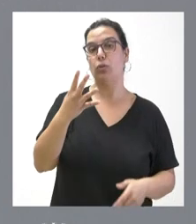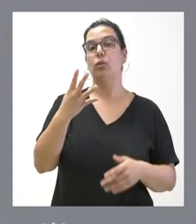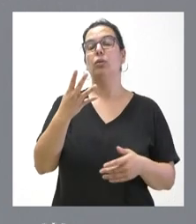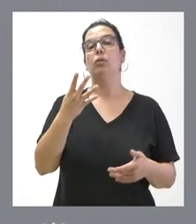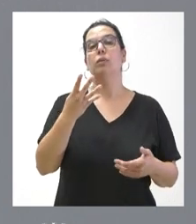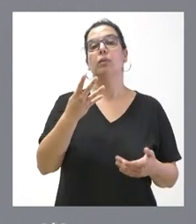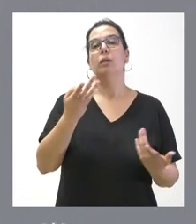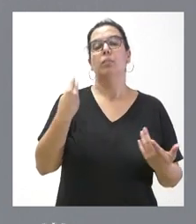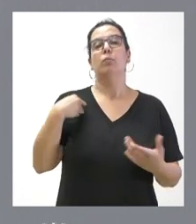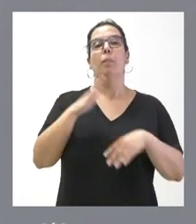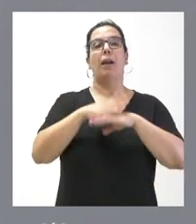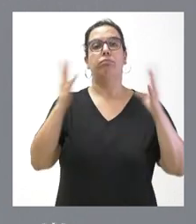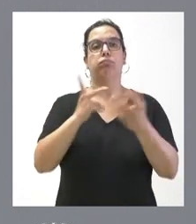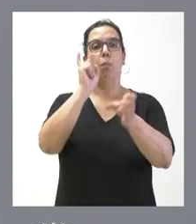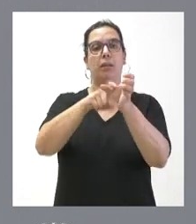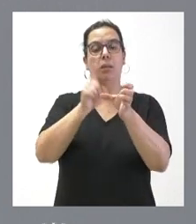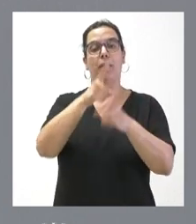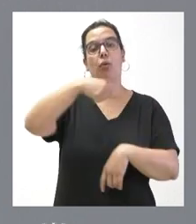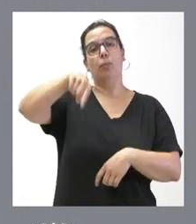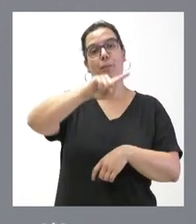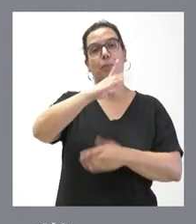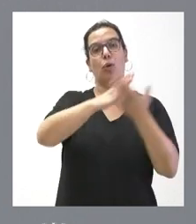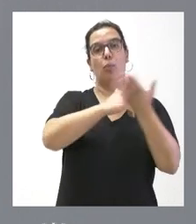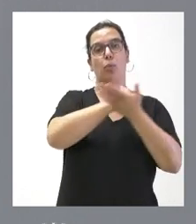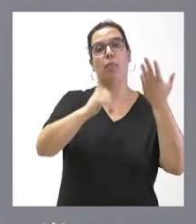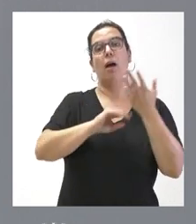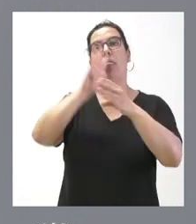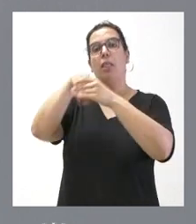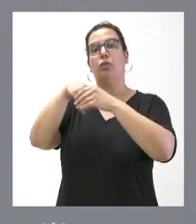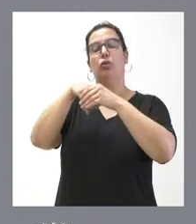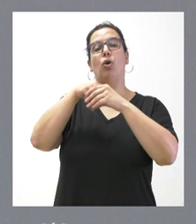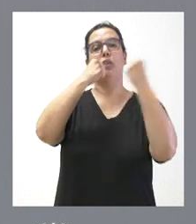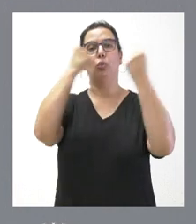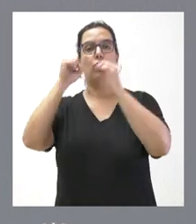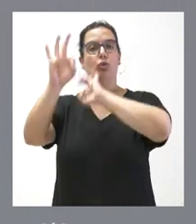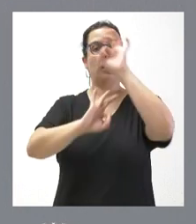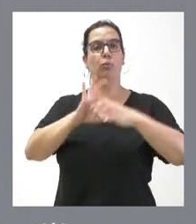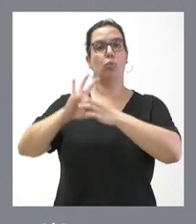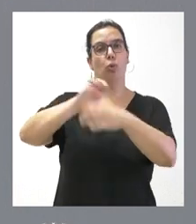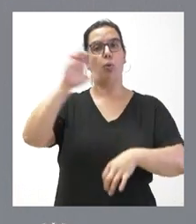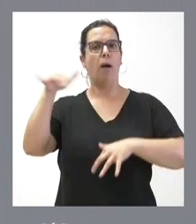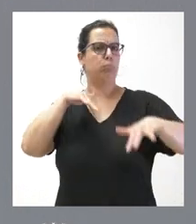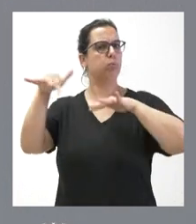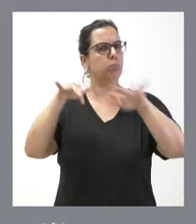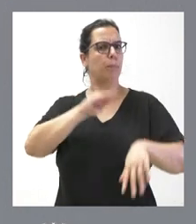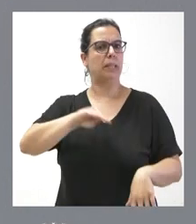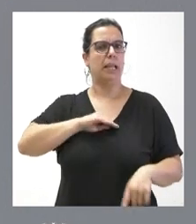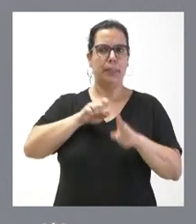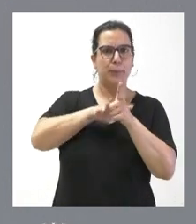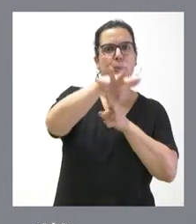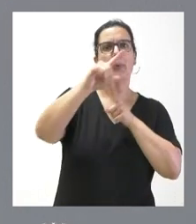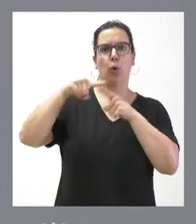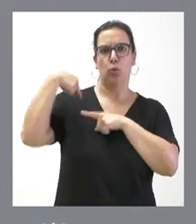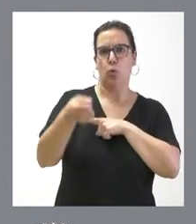La participación de nuestra comunidad en las instituciones y organismos de la Unión Europea es muy activa y tiene repercusiones de muy diversa